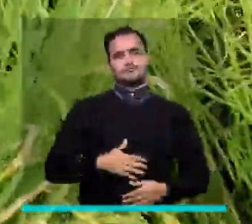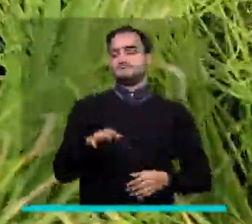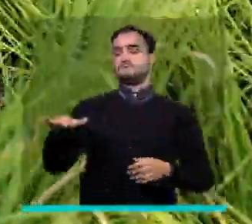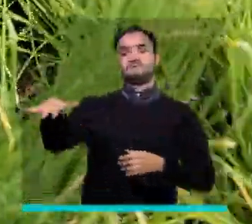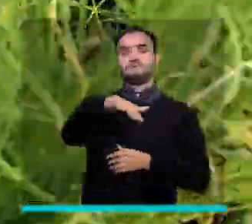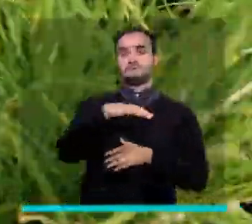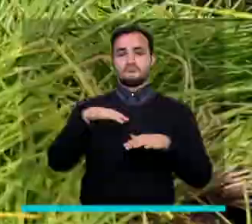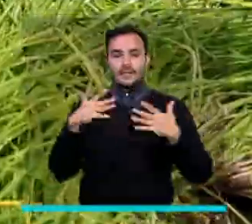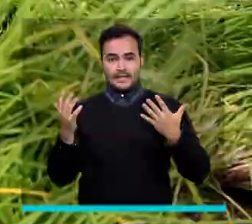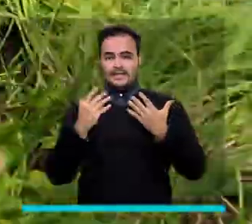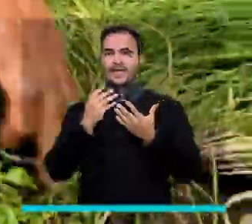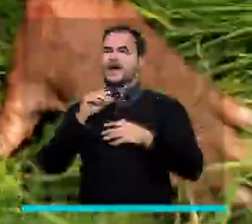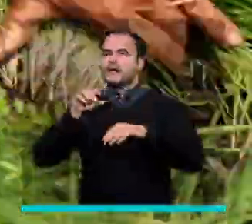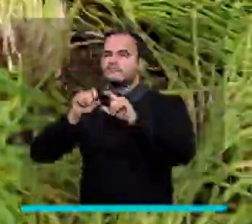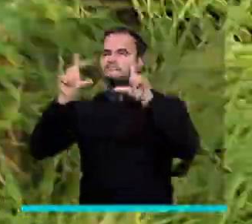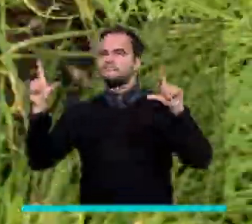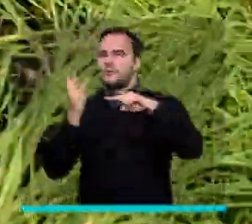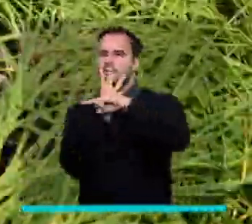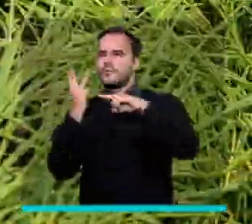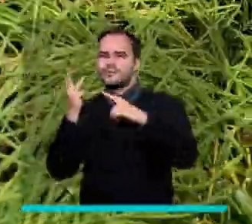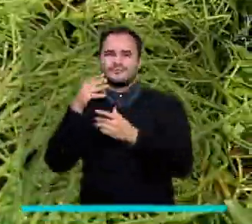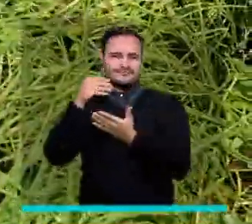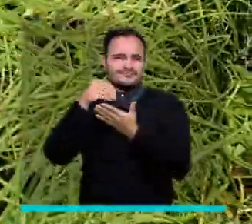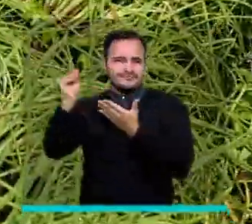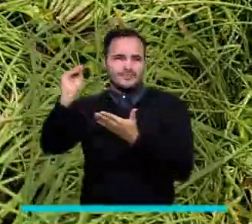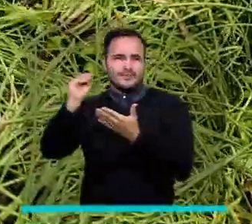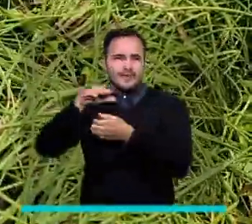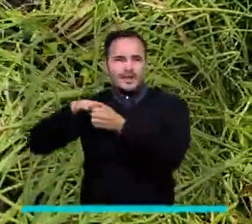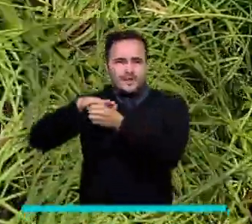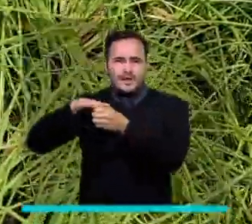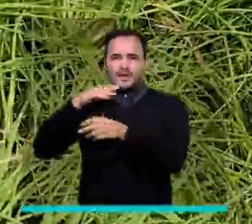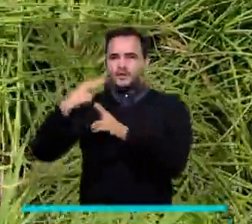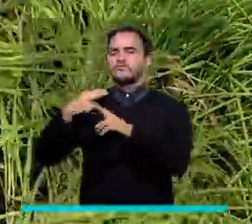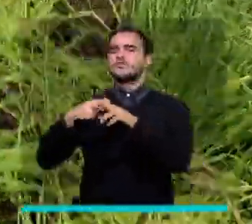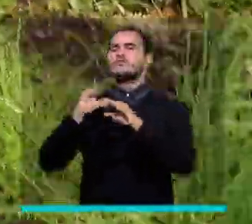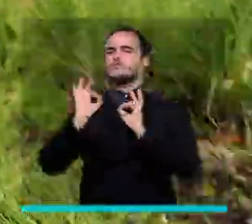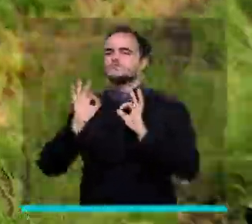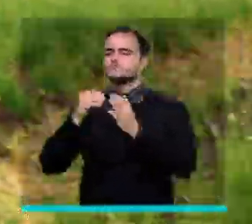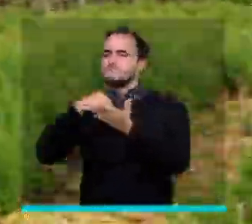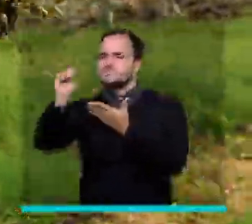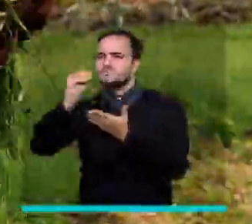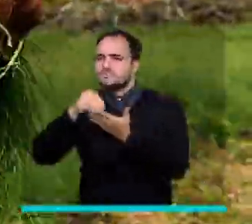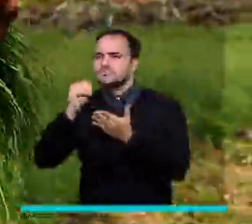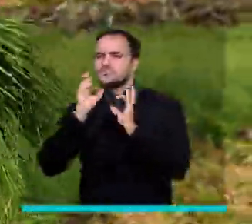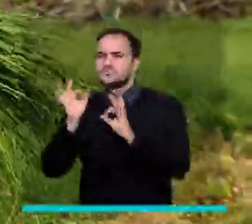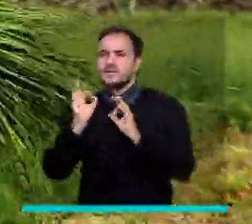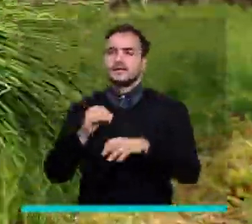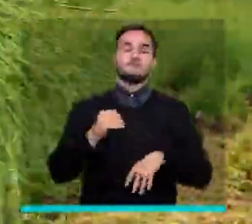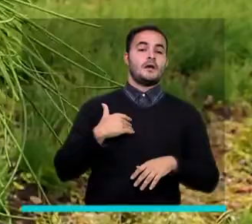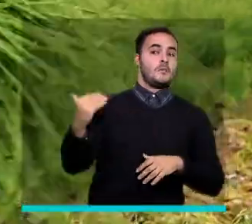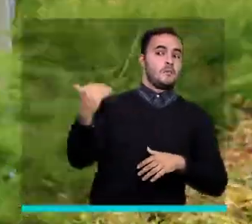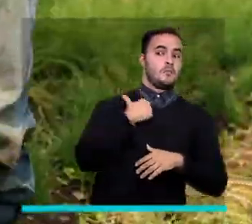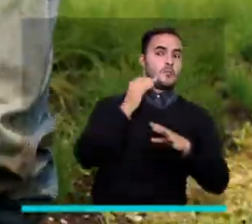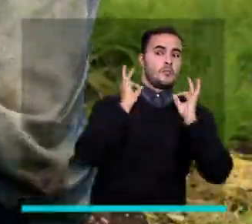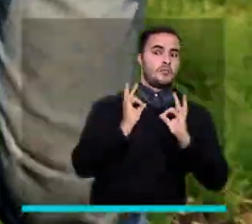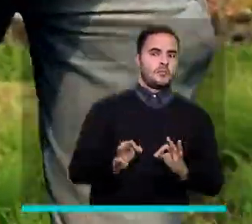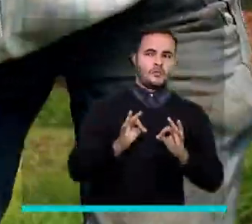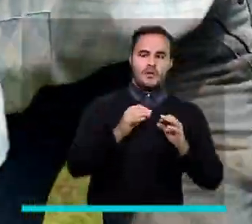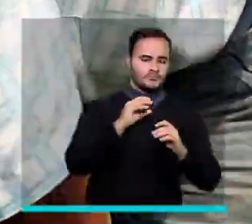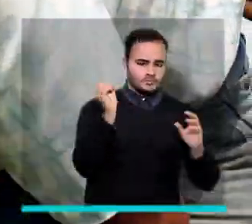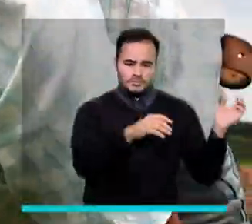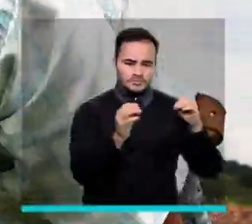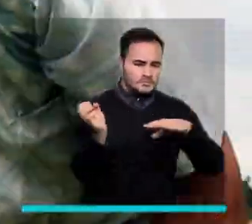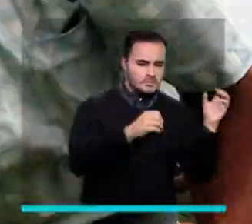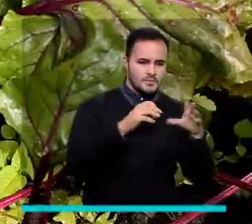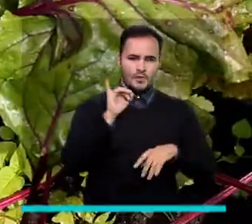de la ciudad compran a través de la página de compra local y todos los jueves nosotros armamos los